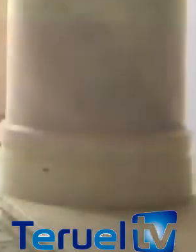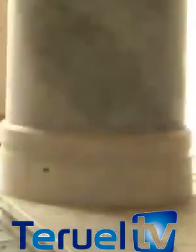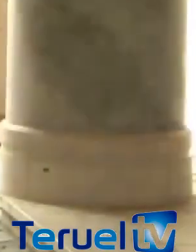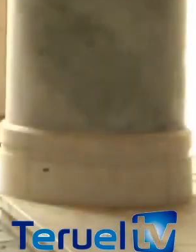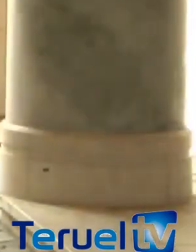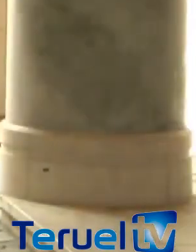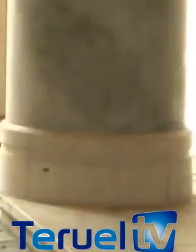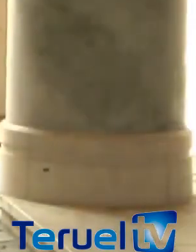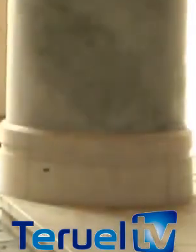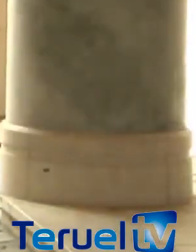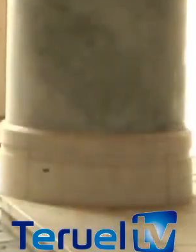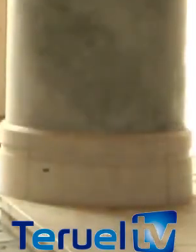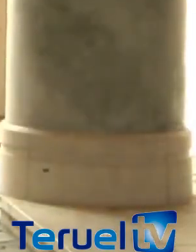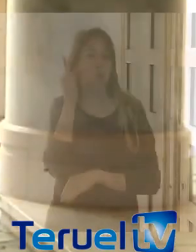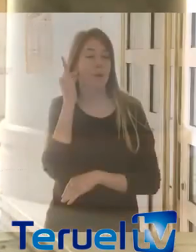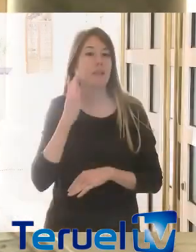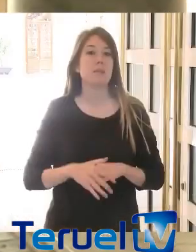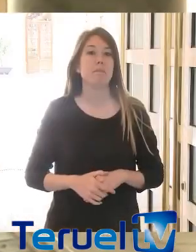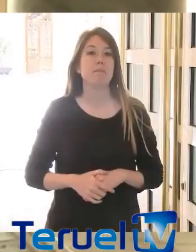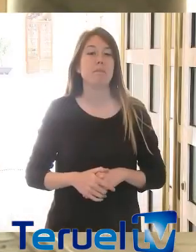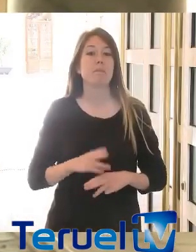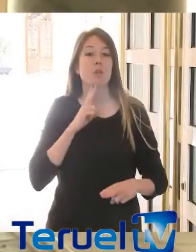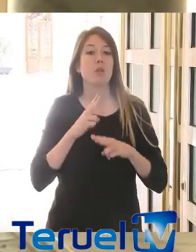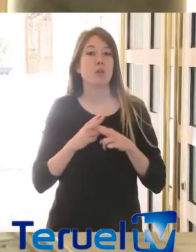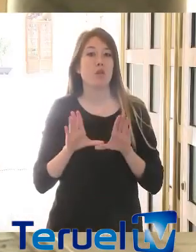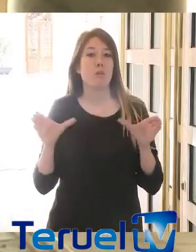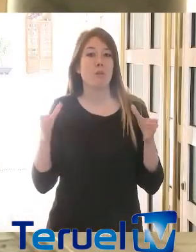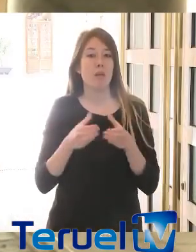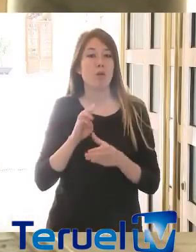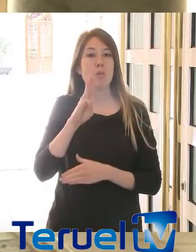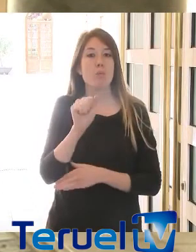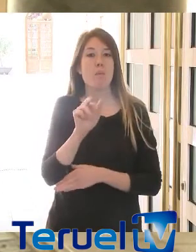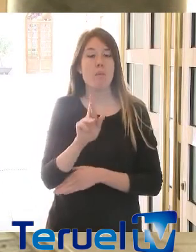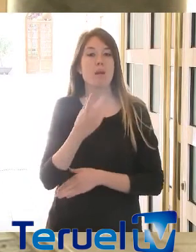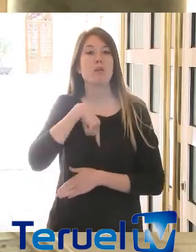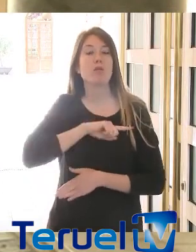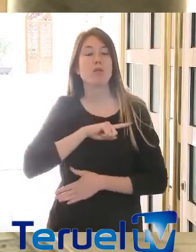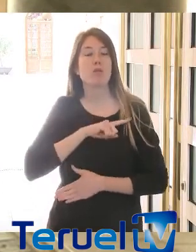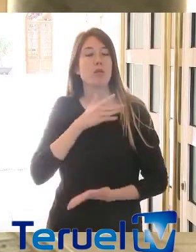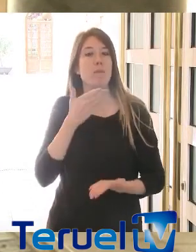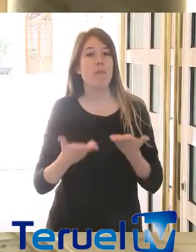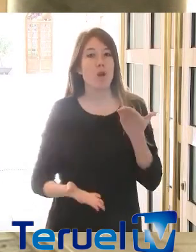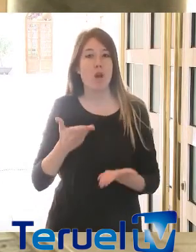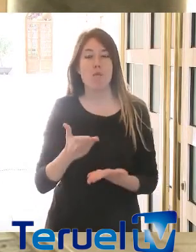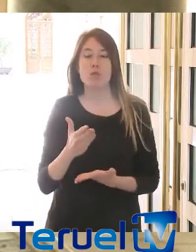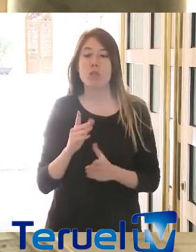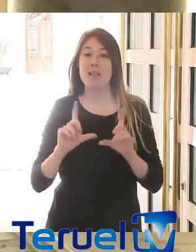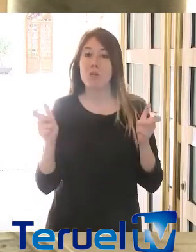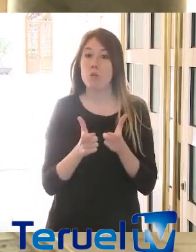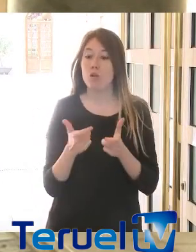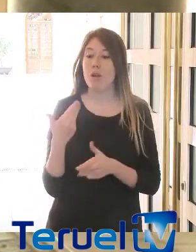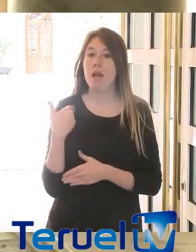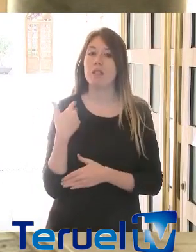A todas y a todos, en nombre del Partido Aragonés valoramos muy positivamente la reunión que